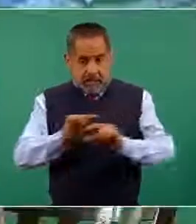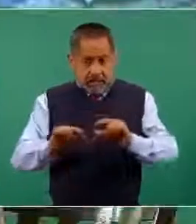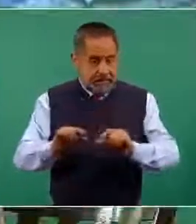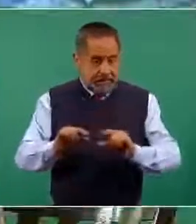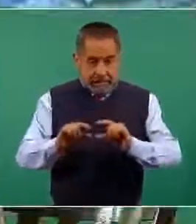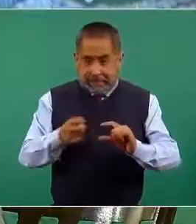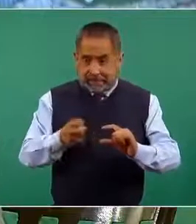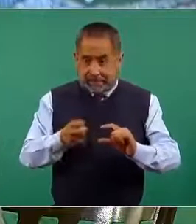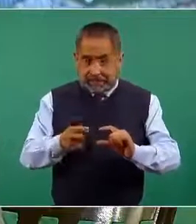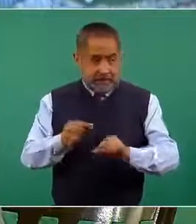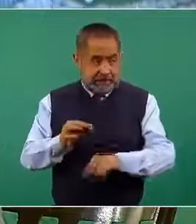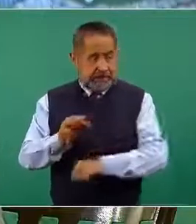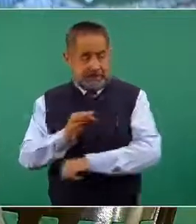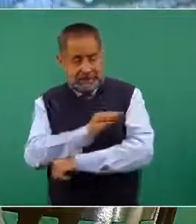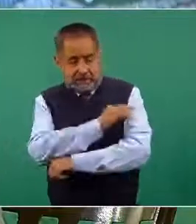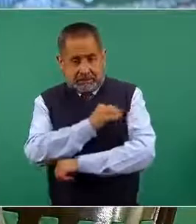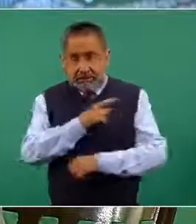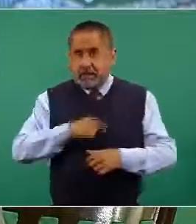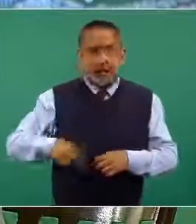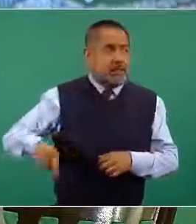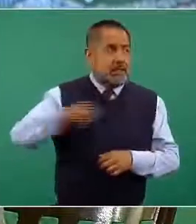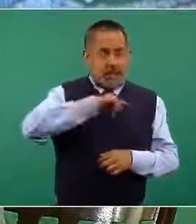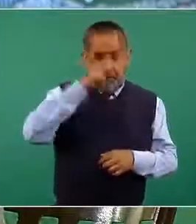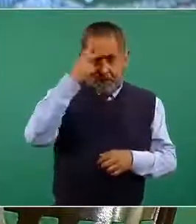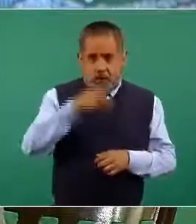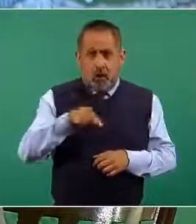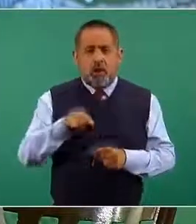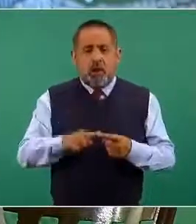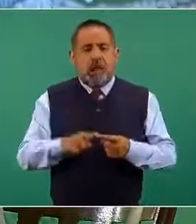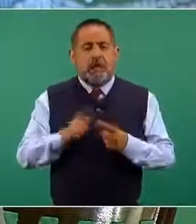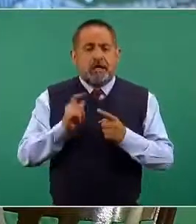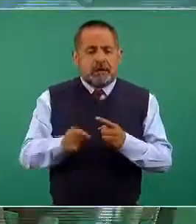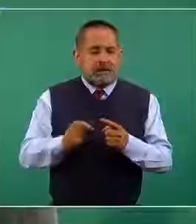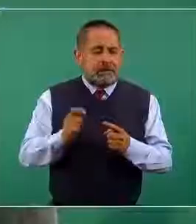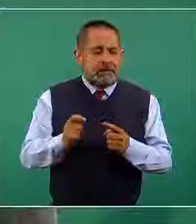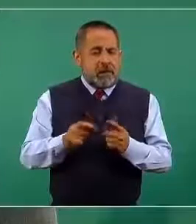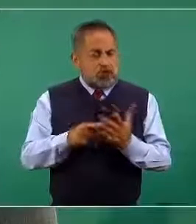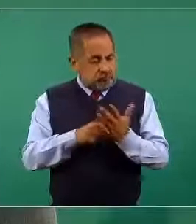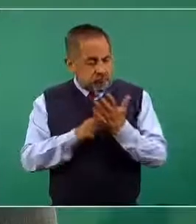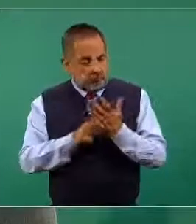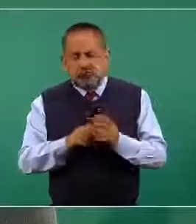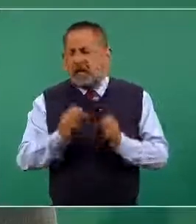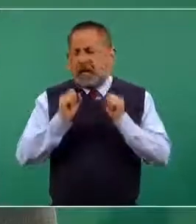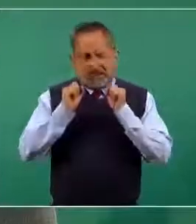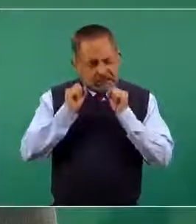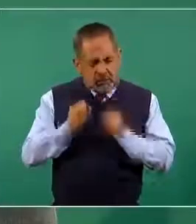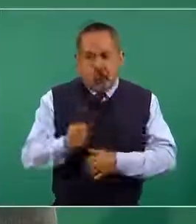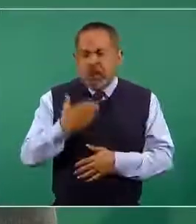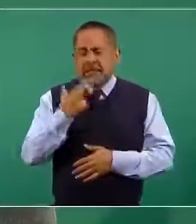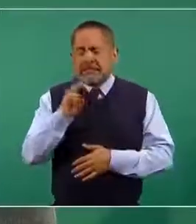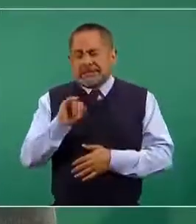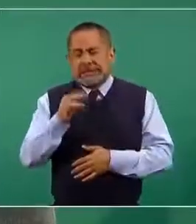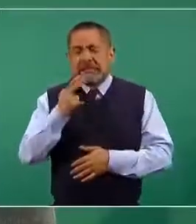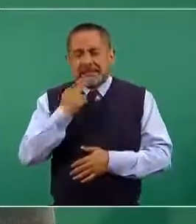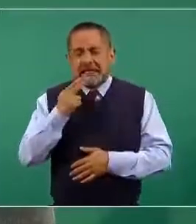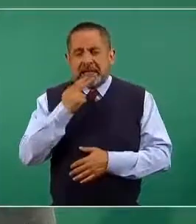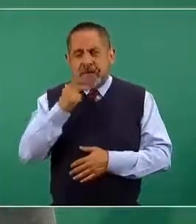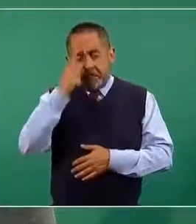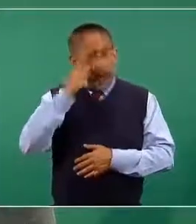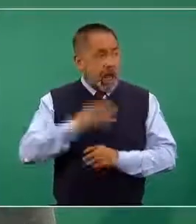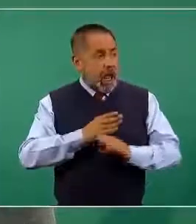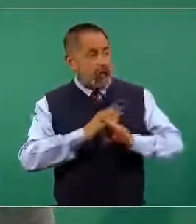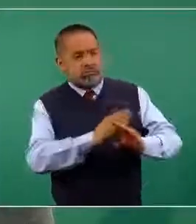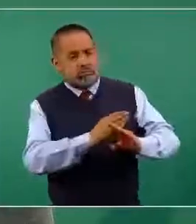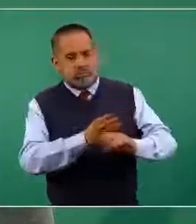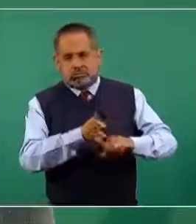aplicando en nuestro país son vacunas que han mostrado eficacia para protegernos contra la